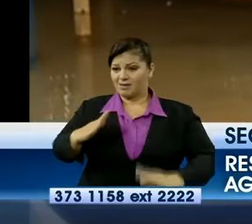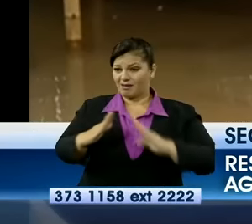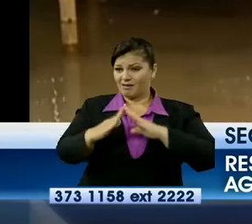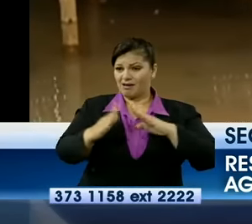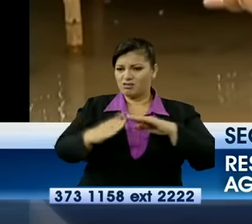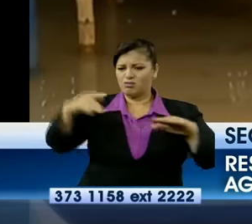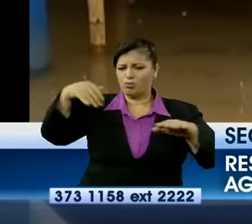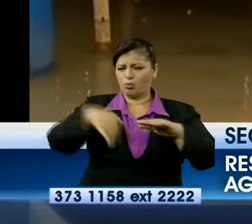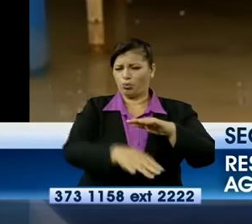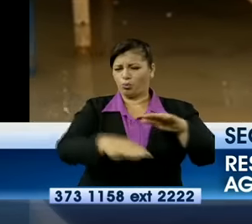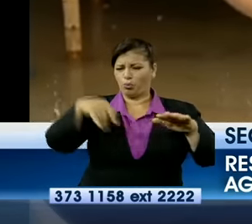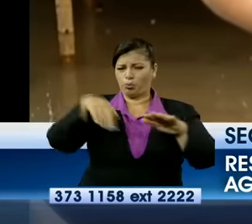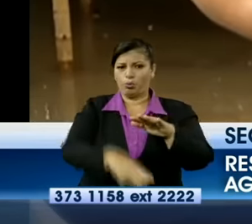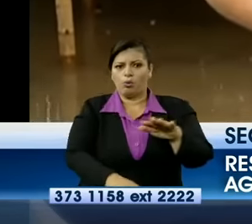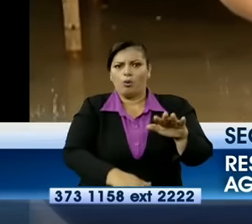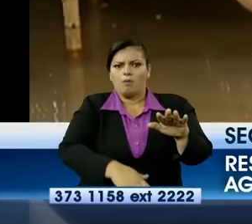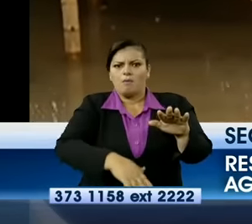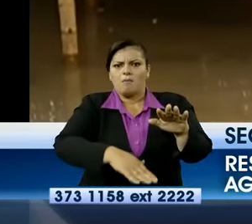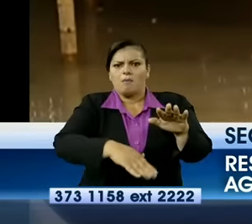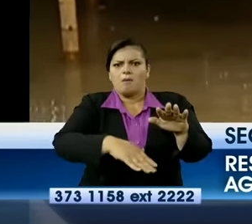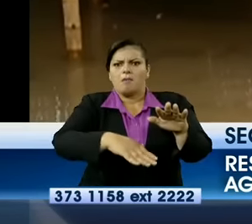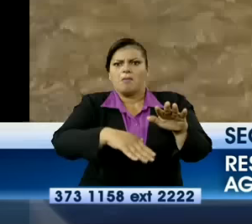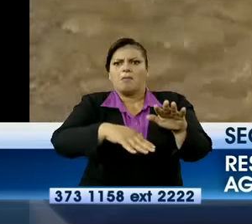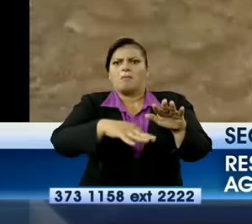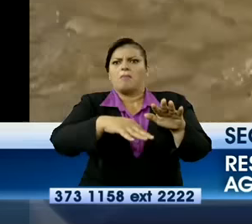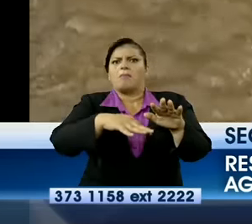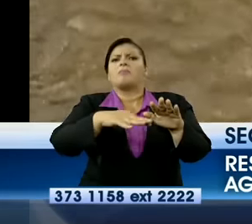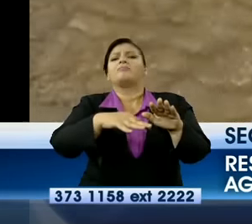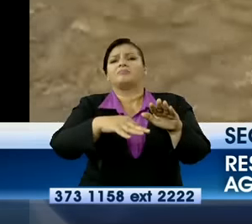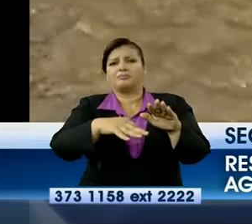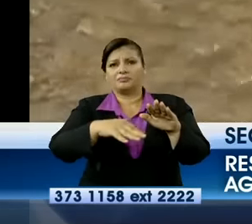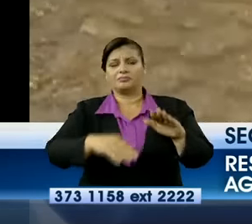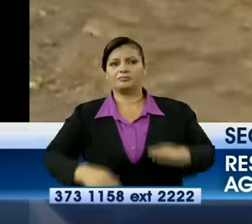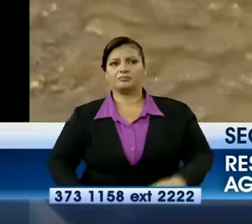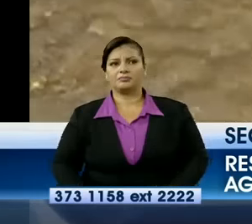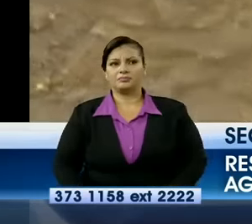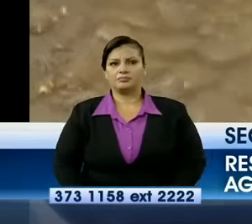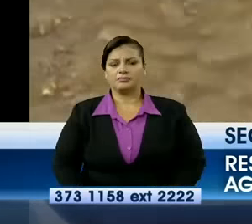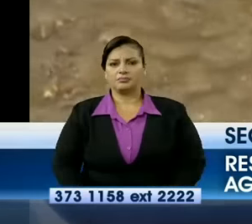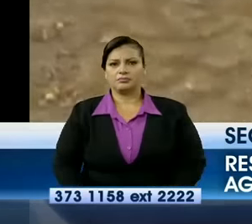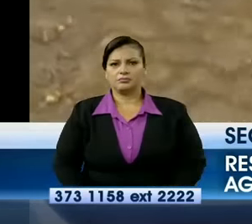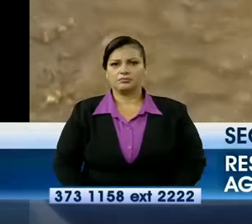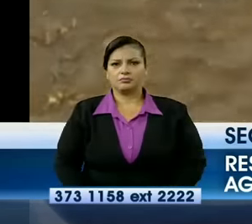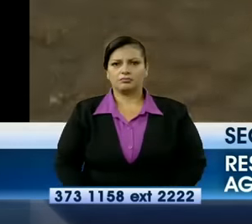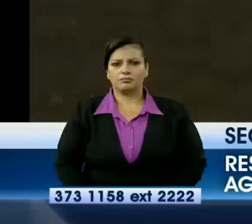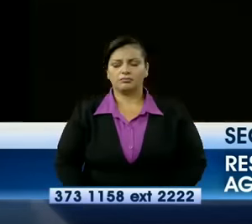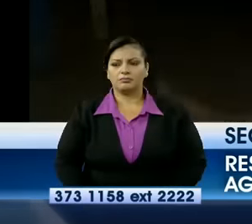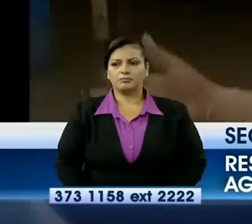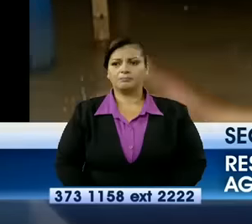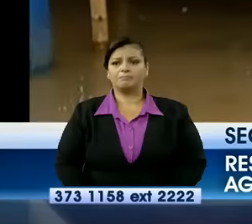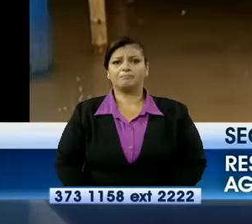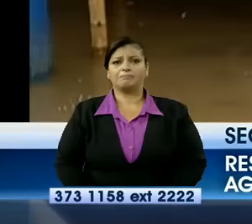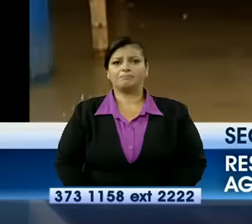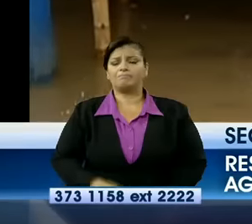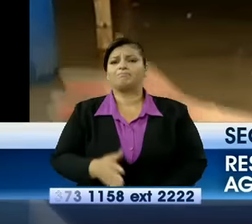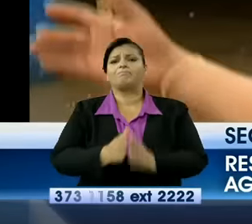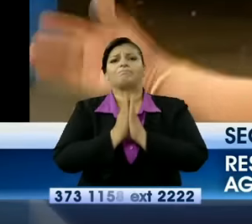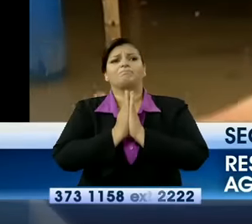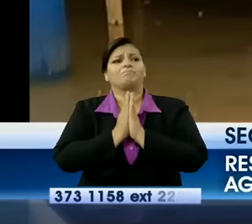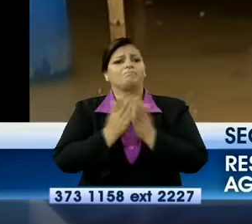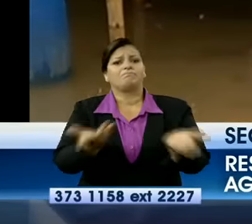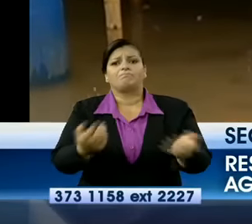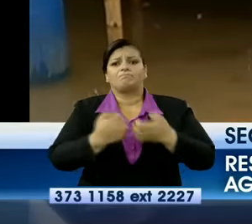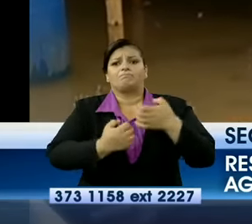hasta arriba, se me subió hasta la rodilla el agua arriba, a mi casa, que estamos en alto. Necesitamos una solución, necesitamos que nos